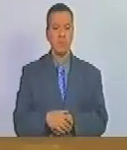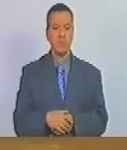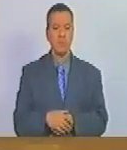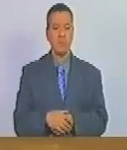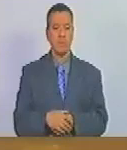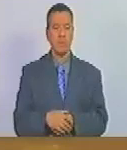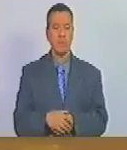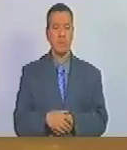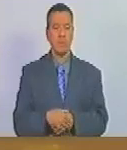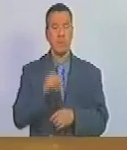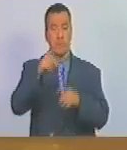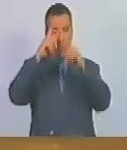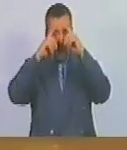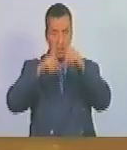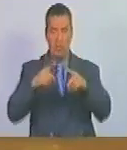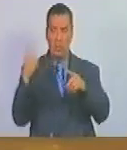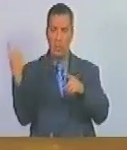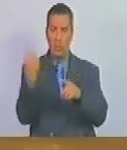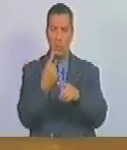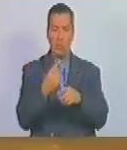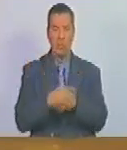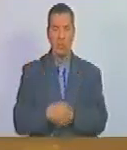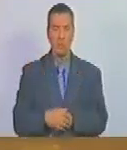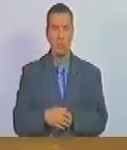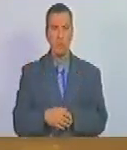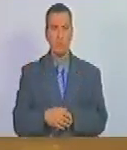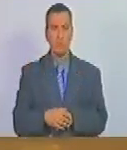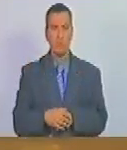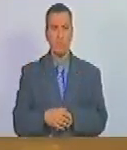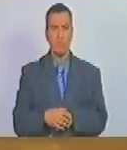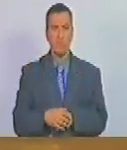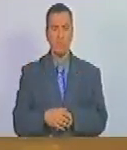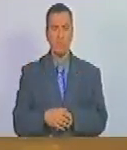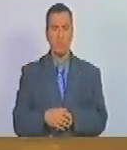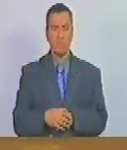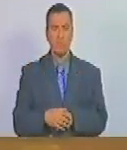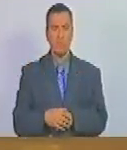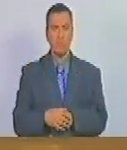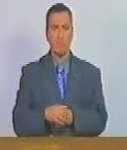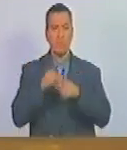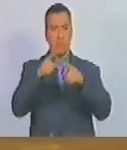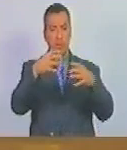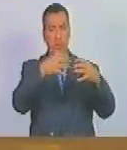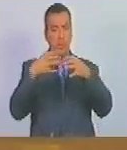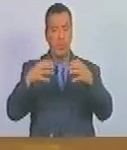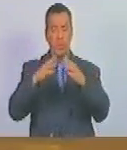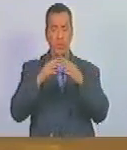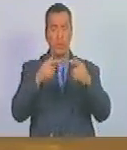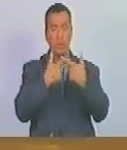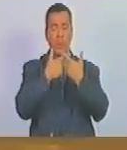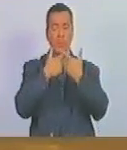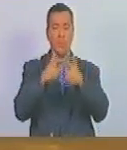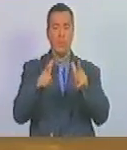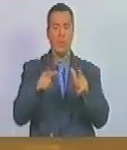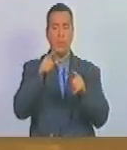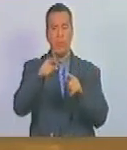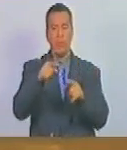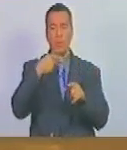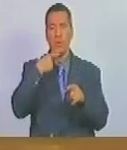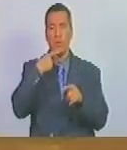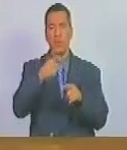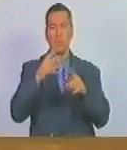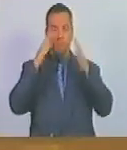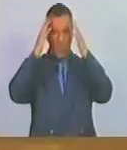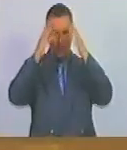Se decide venir a dar la lucha por la libertad, porque así se lo